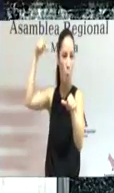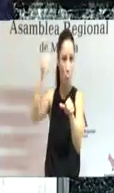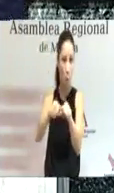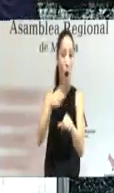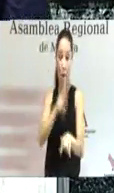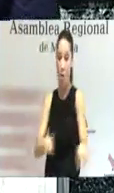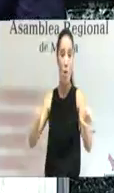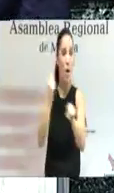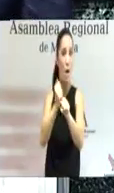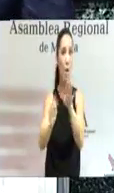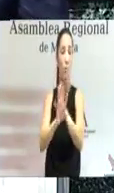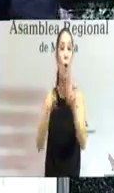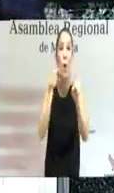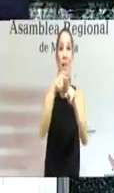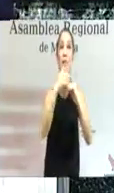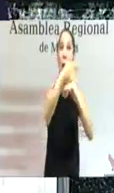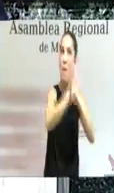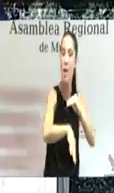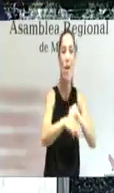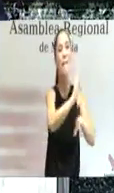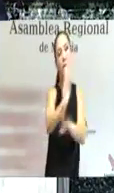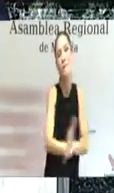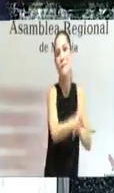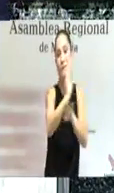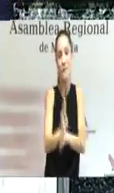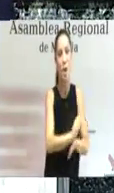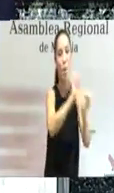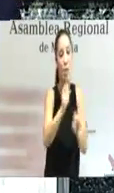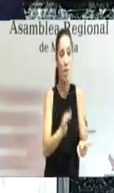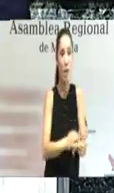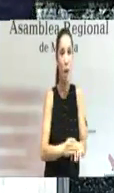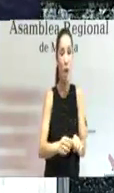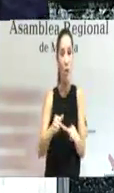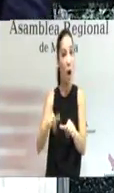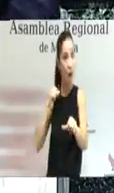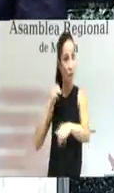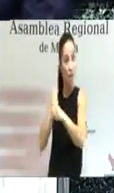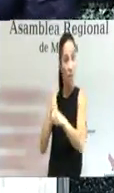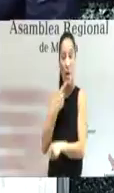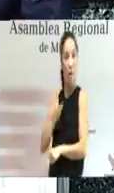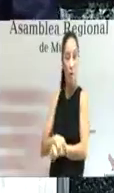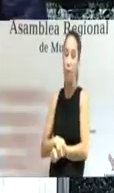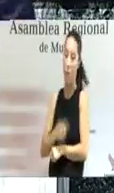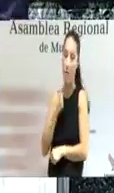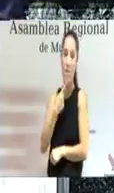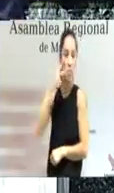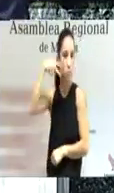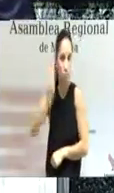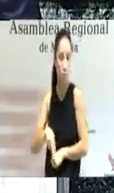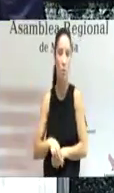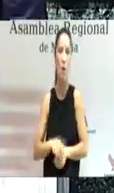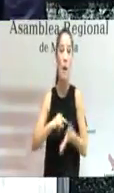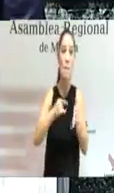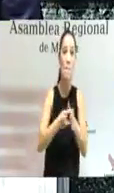proteger y mejorar el Mar Menor y que sería injusto no reconocerlo. El Plan de Gestión Integral de los Espacios Protegidos del Mar Menor